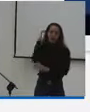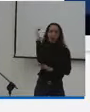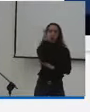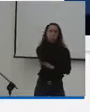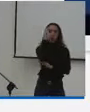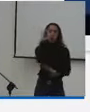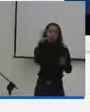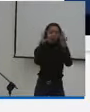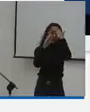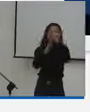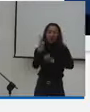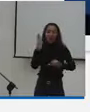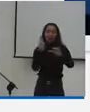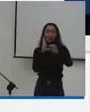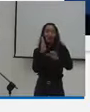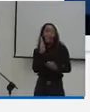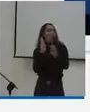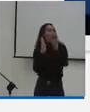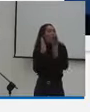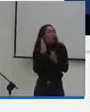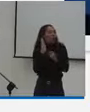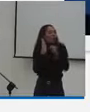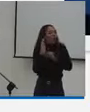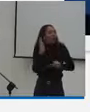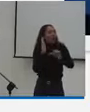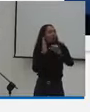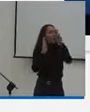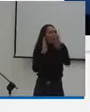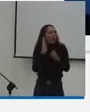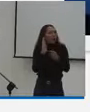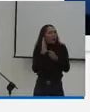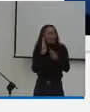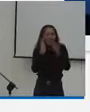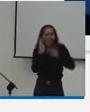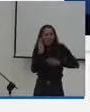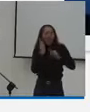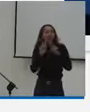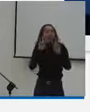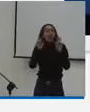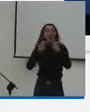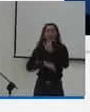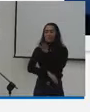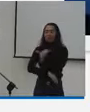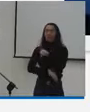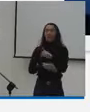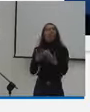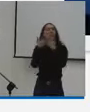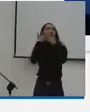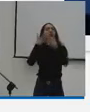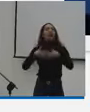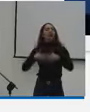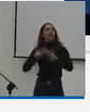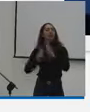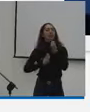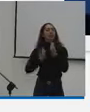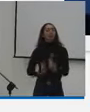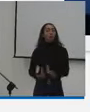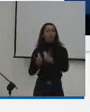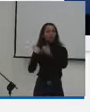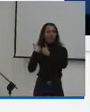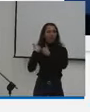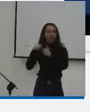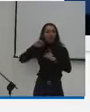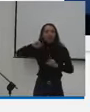en el artículo octavo que habla sobre las funciones que debe tener el ministerio la primera